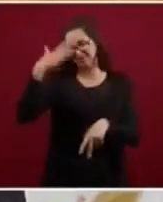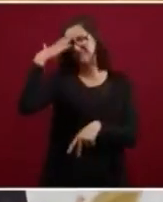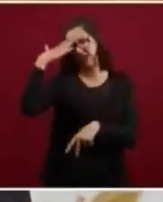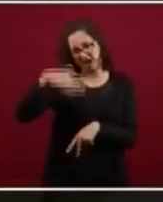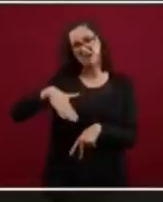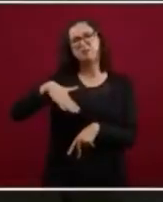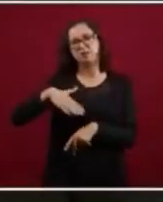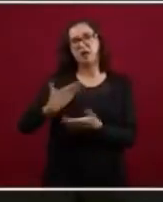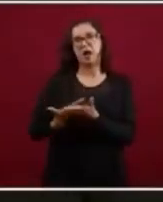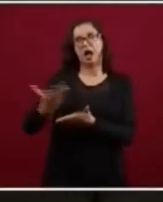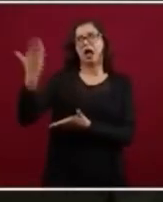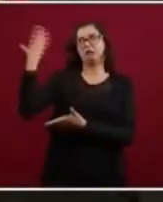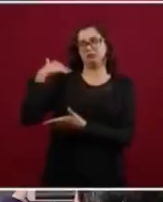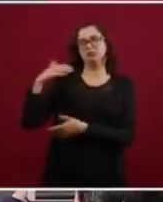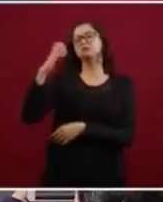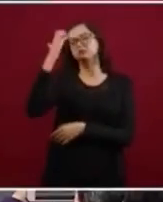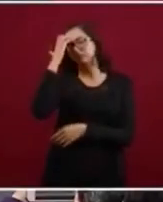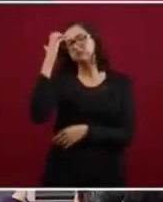era,